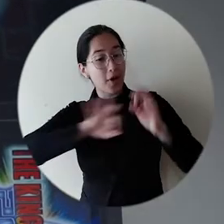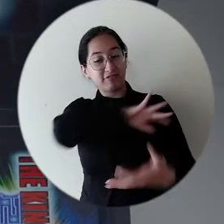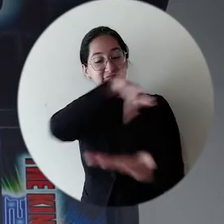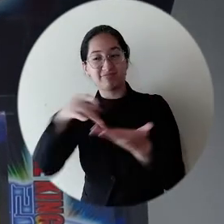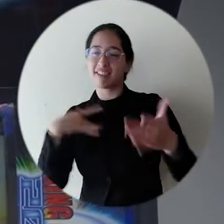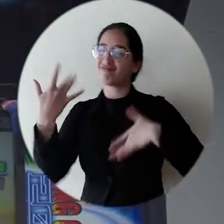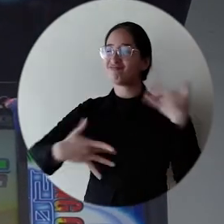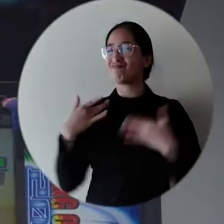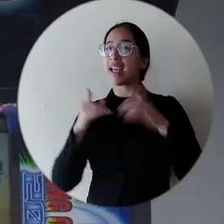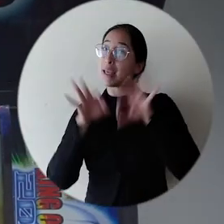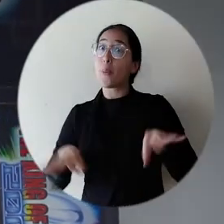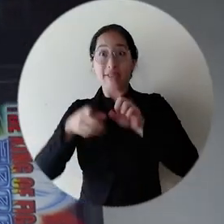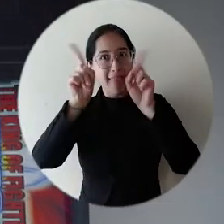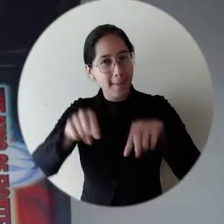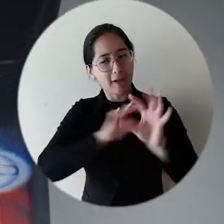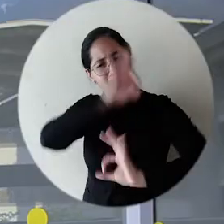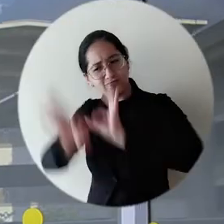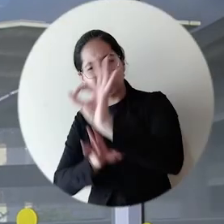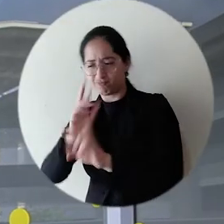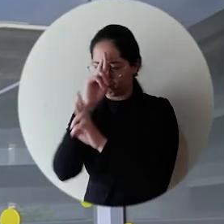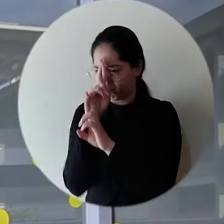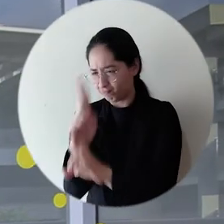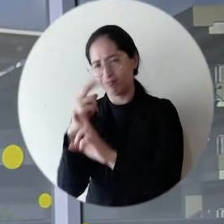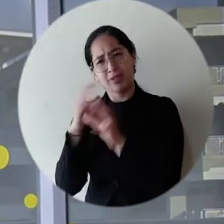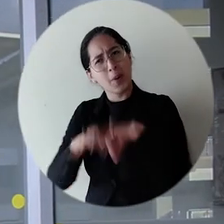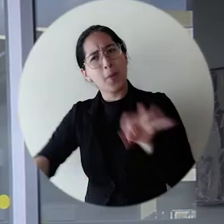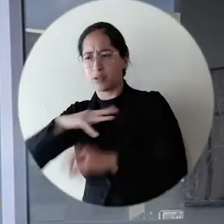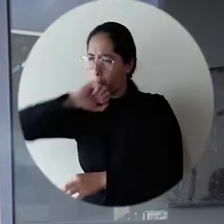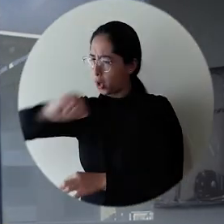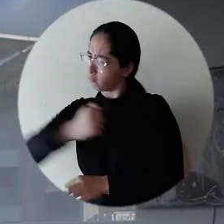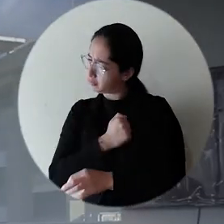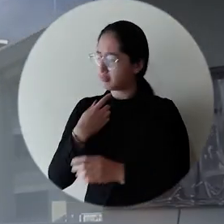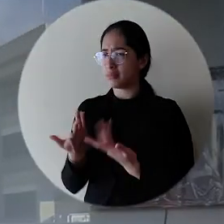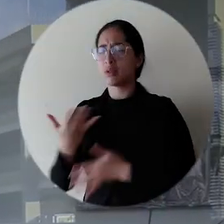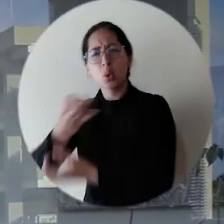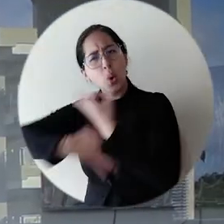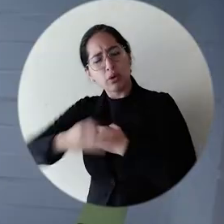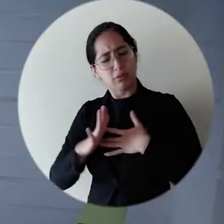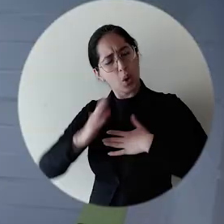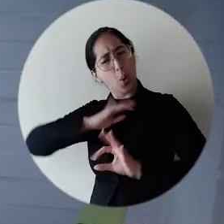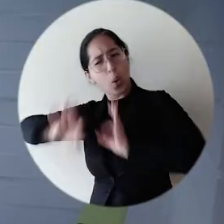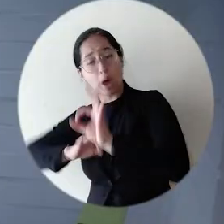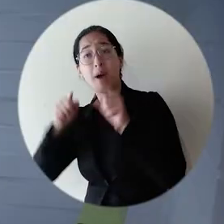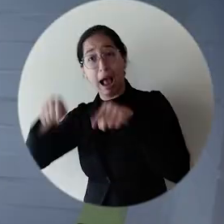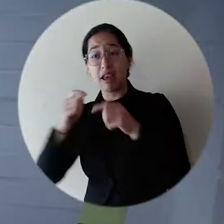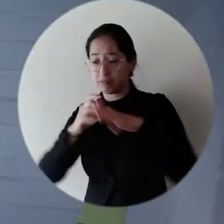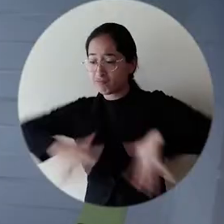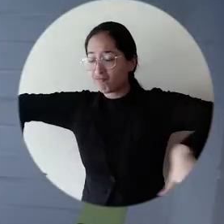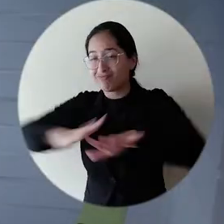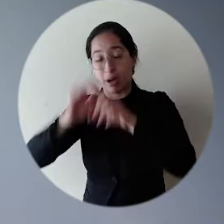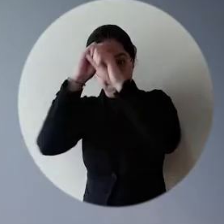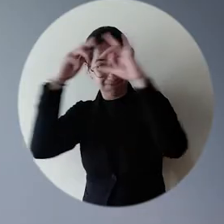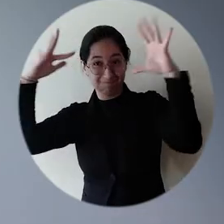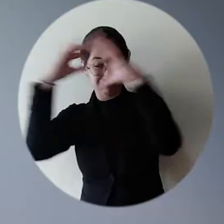disfrutar de este espacio, pero sobre todo a cuidarlo, a respetarlo, a valorarlo, a tener sentido de pertenencia porque es un lugar en el que los sueños